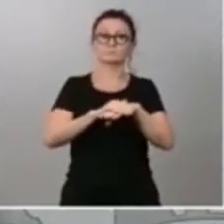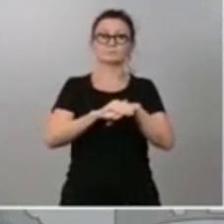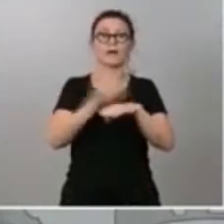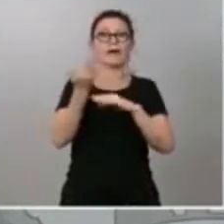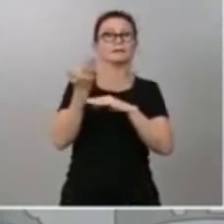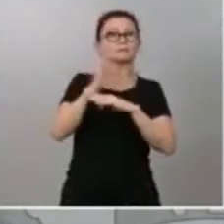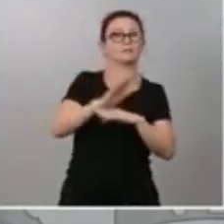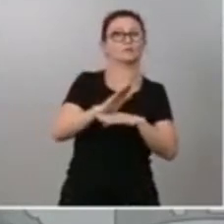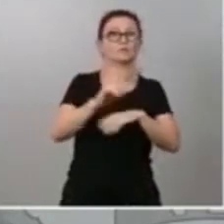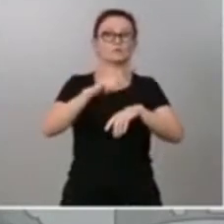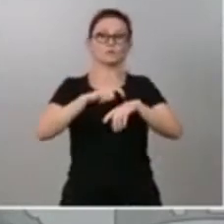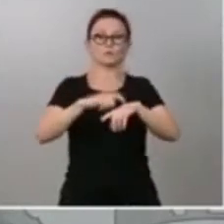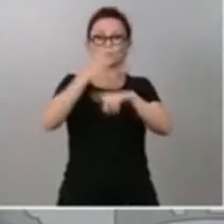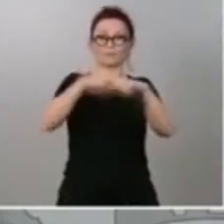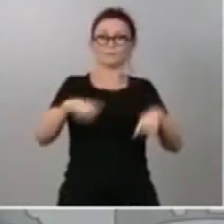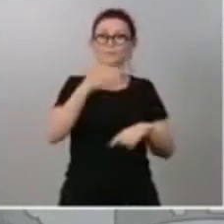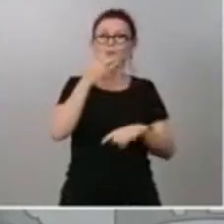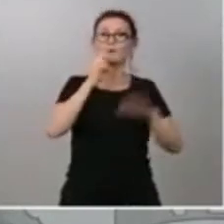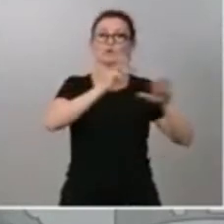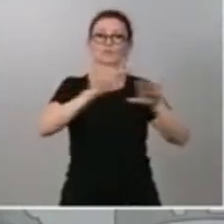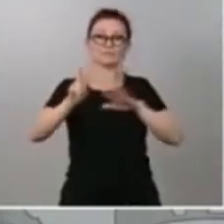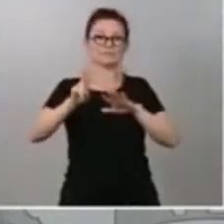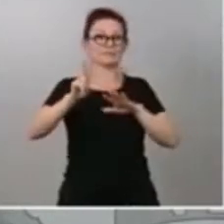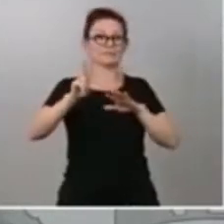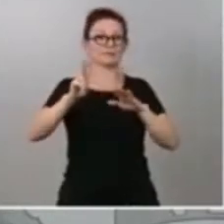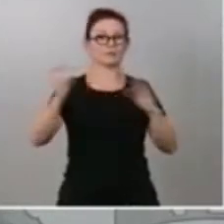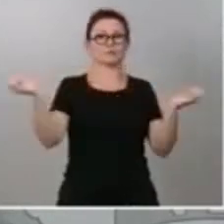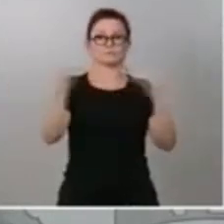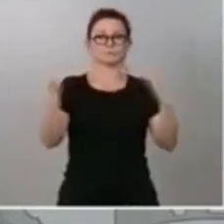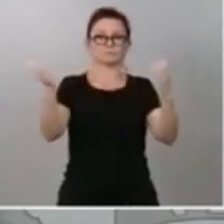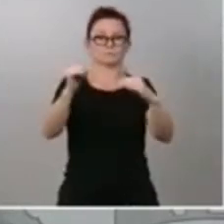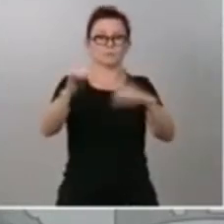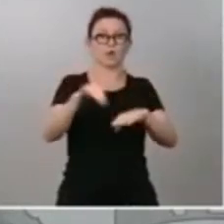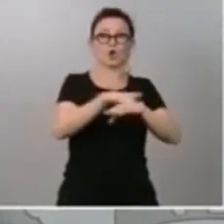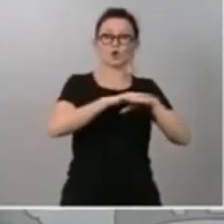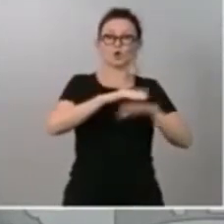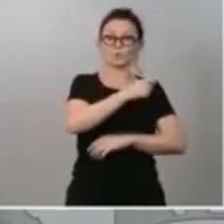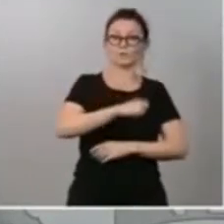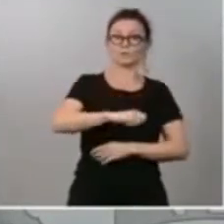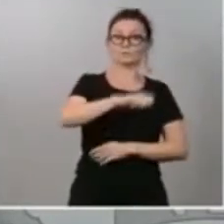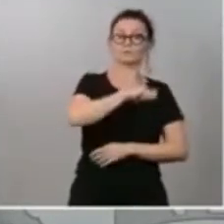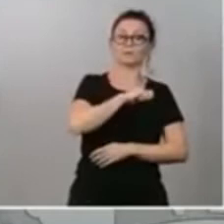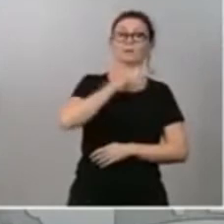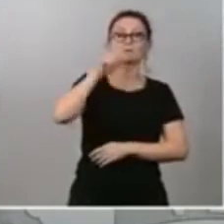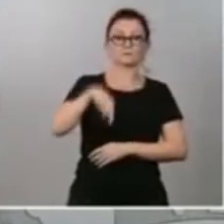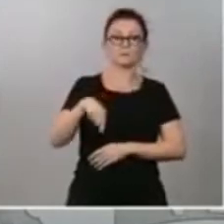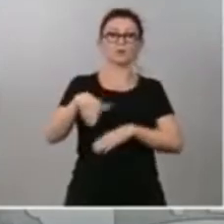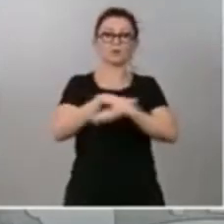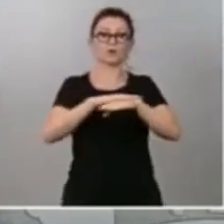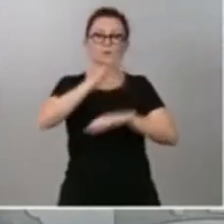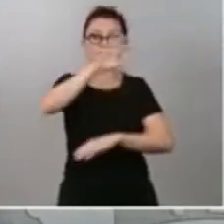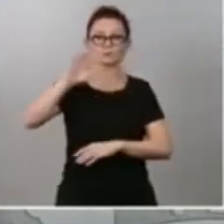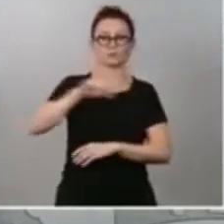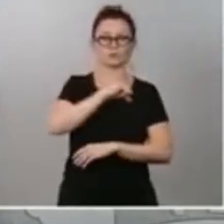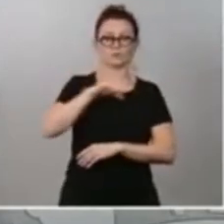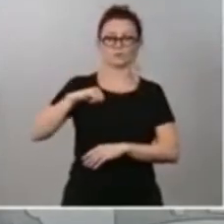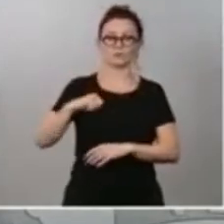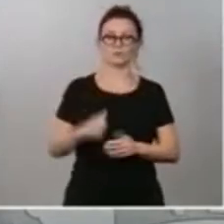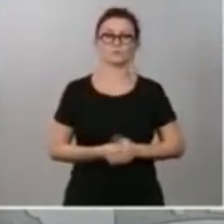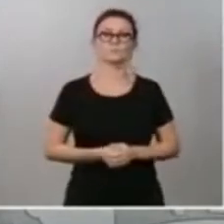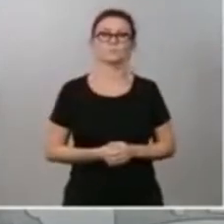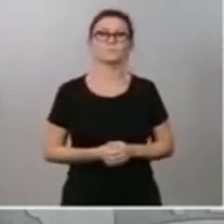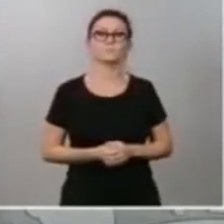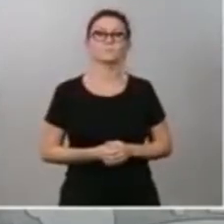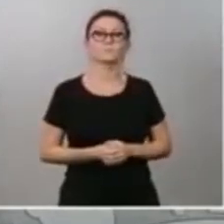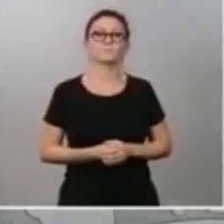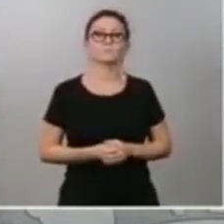en la celebración de 87 conferencias sectoriales entre el gobierno de España y los gobiernos autonómicos. De este balance podemos